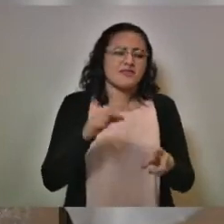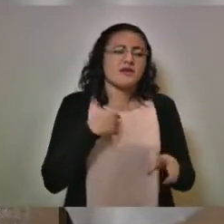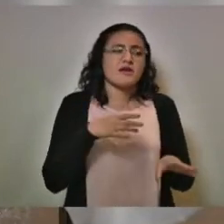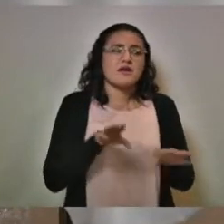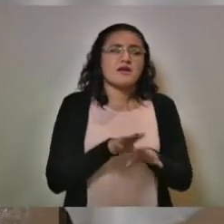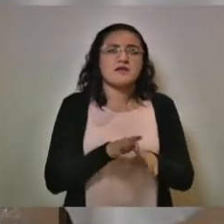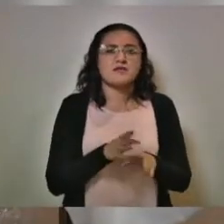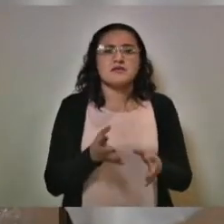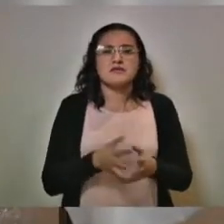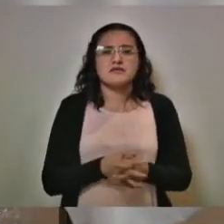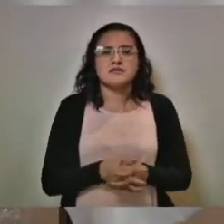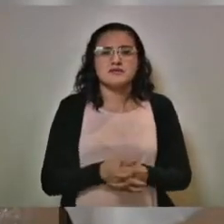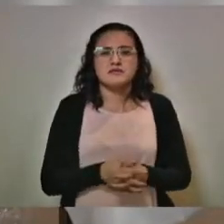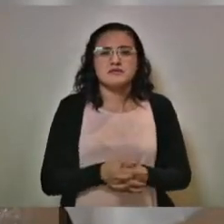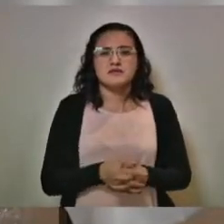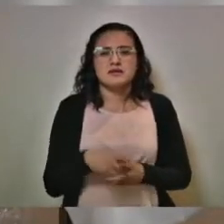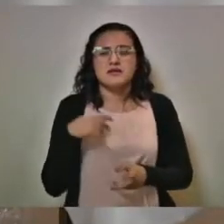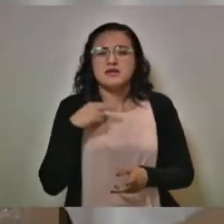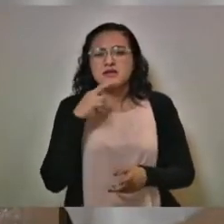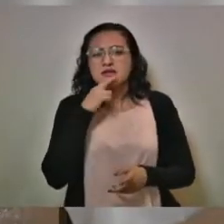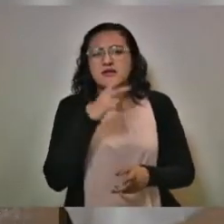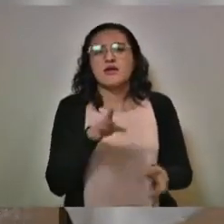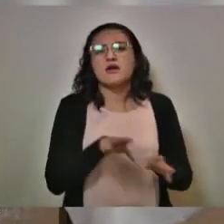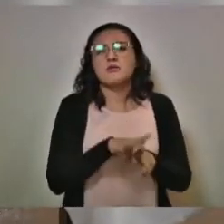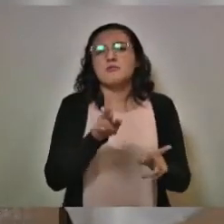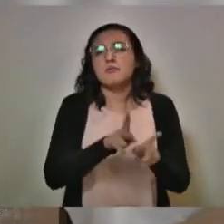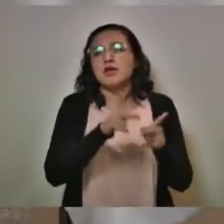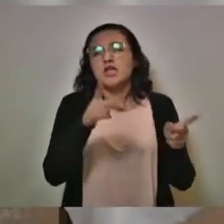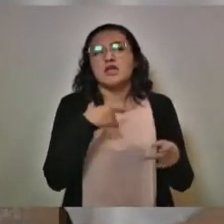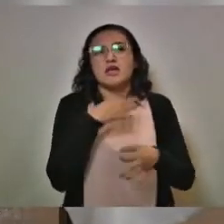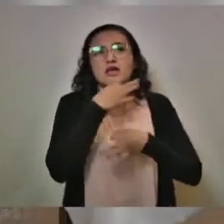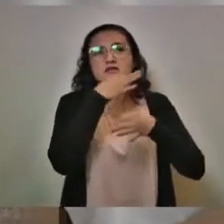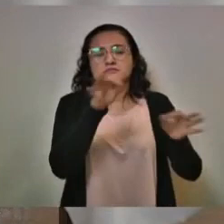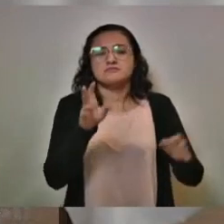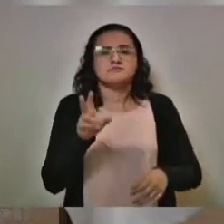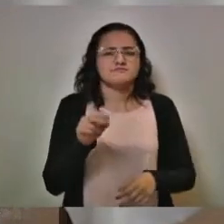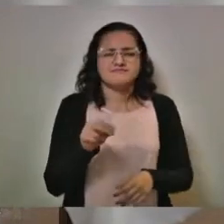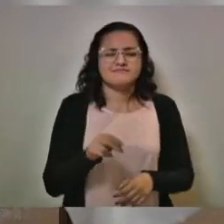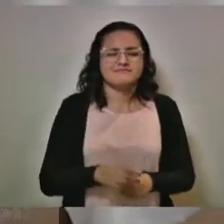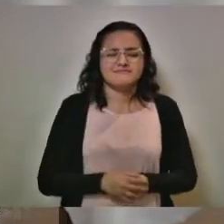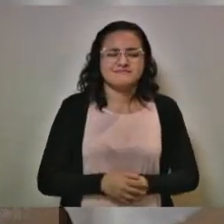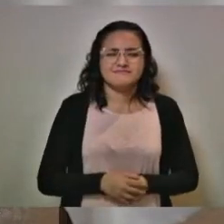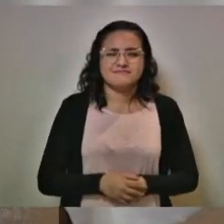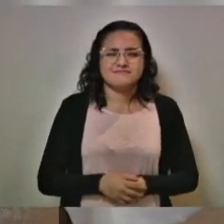vea que es una respuesta a un periódico. pues miren,